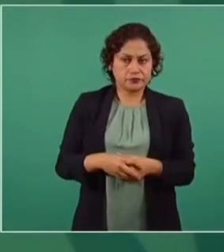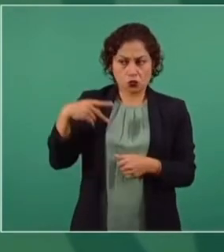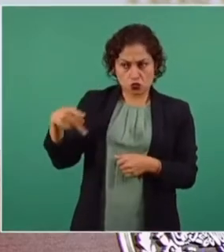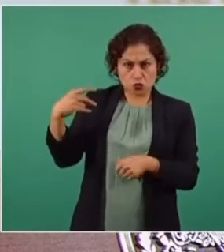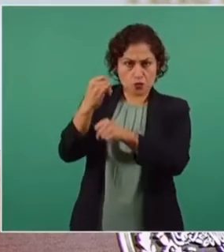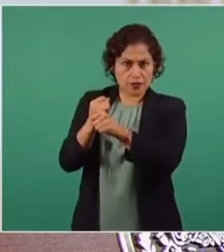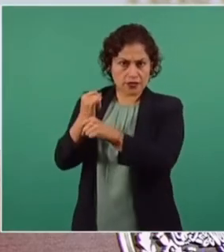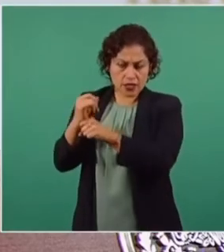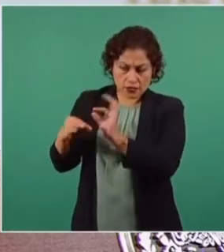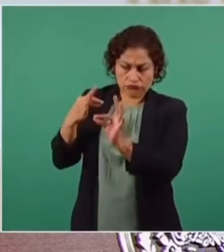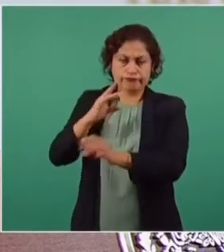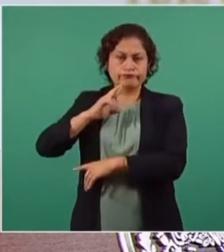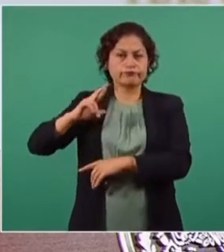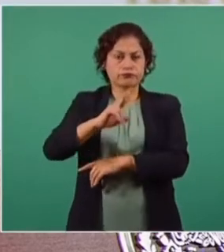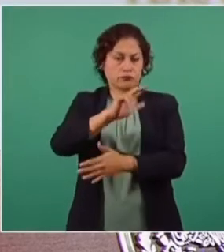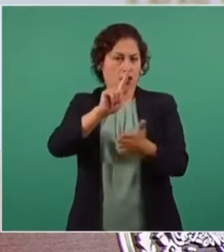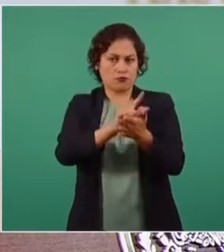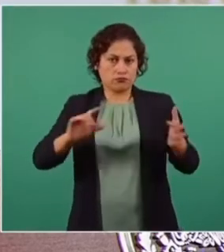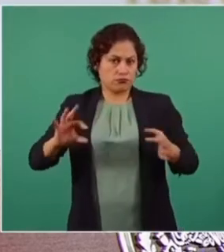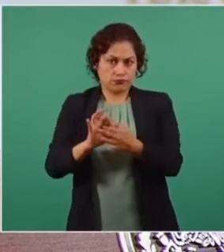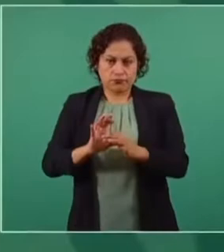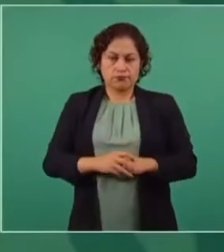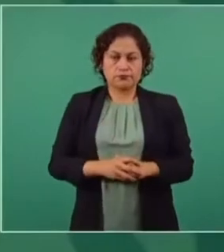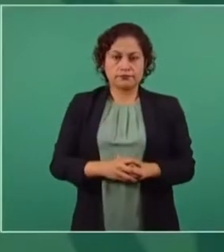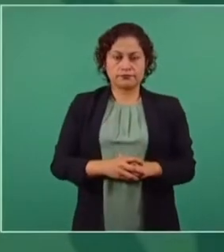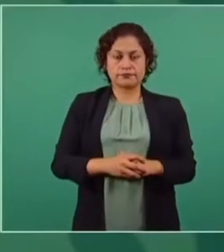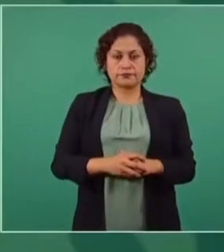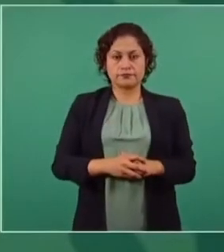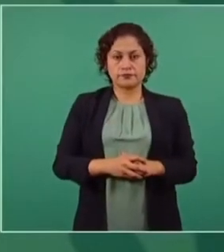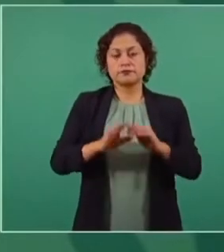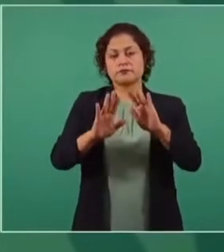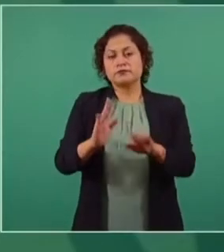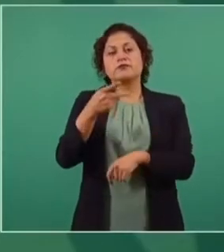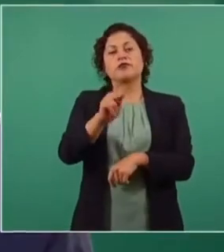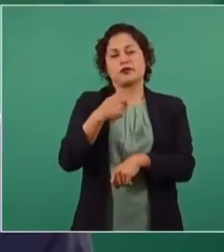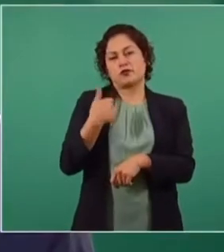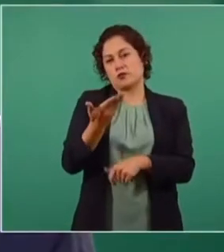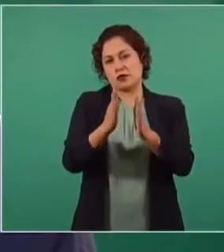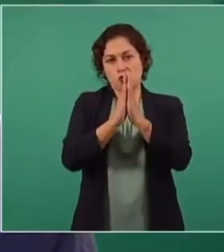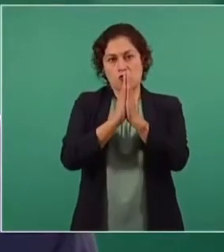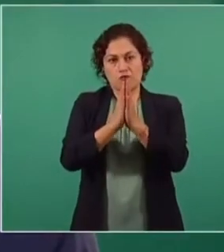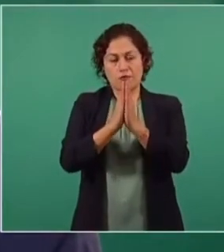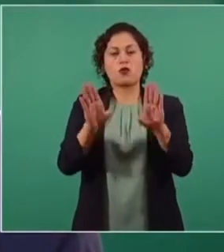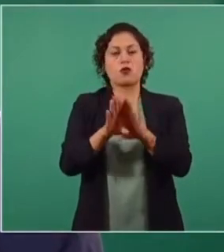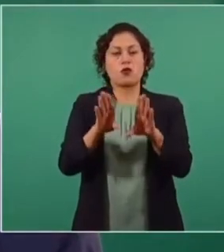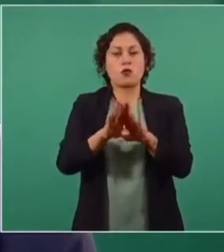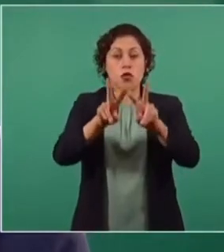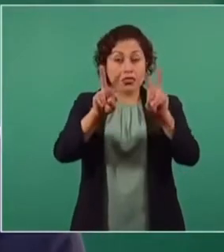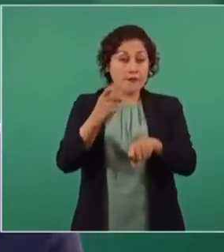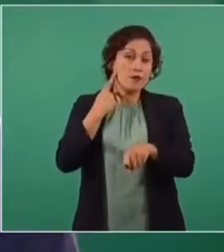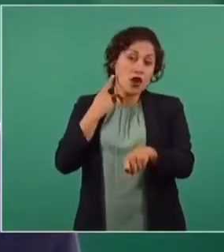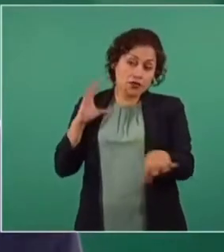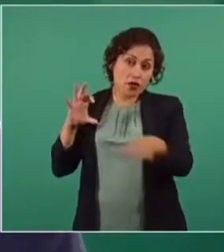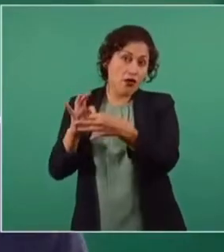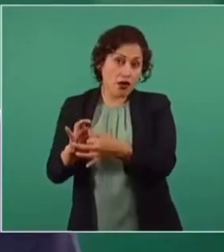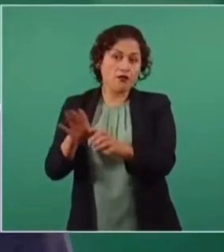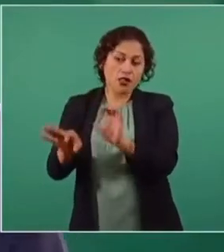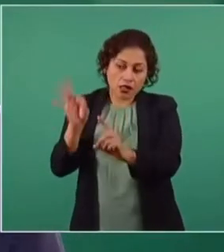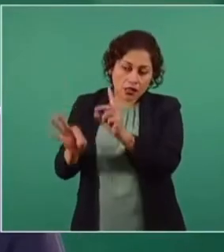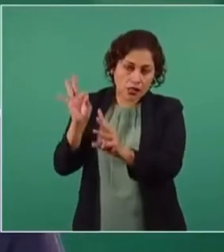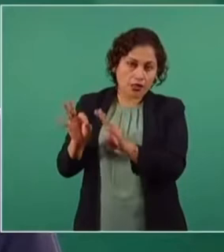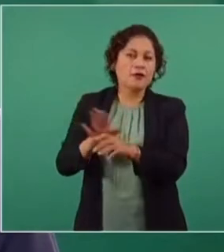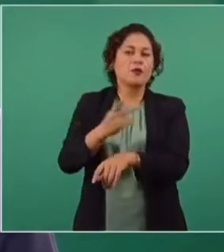respuesta legal, formal y nada más no politizar, no seguir sacando raja. Eso se hizo mucho, eso mismo,